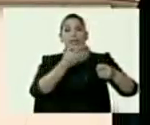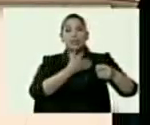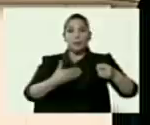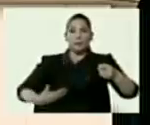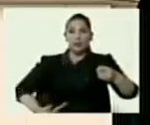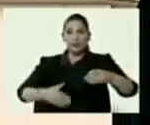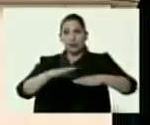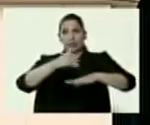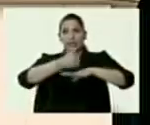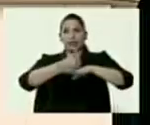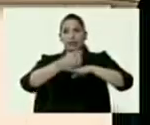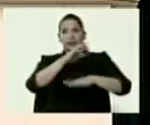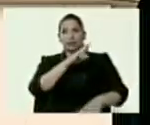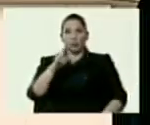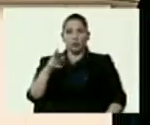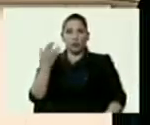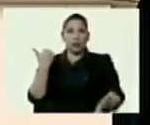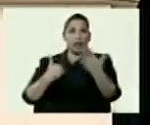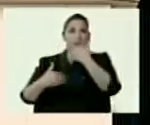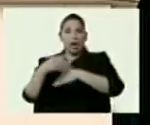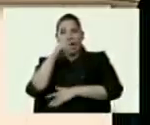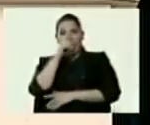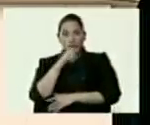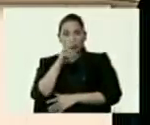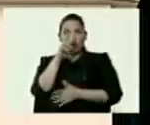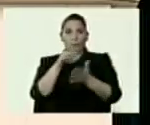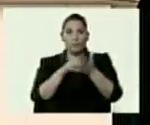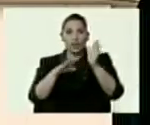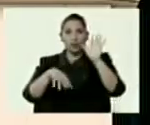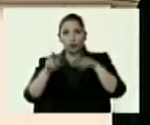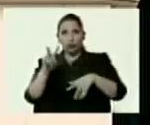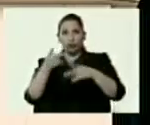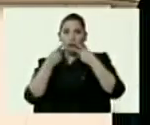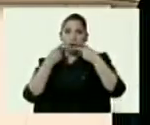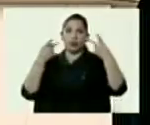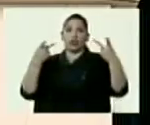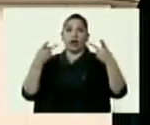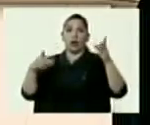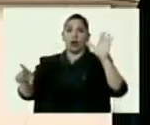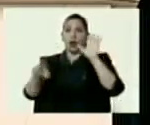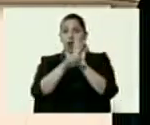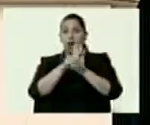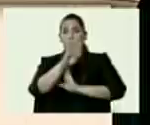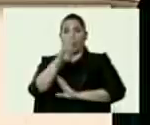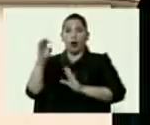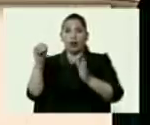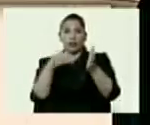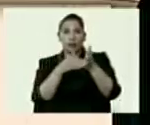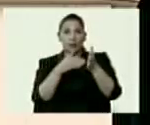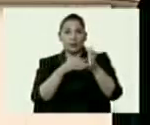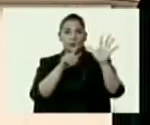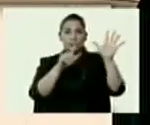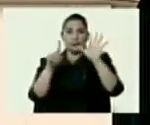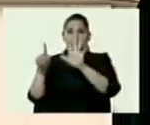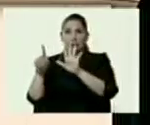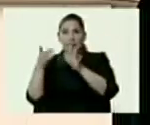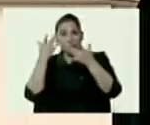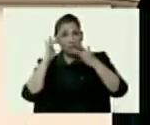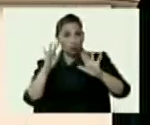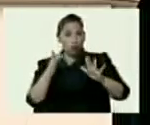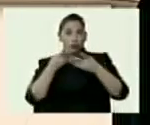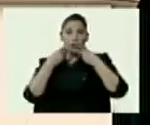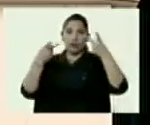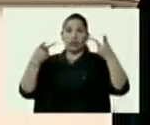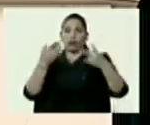desde el año 2012, publicado en Gaceta Oficial 40.066, según decreto